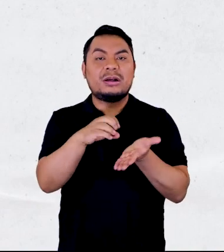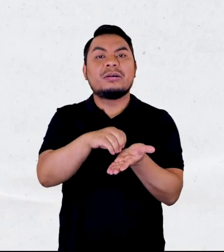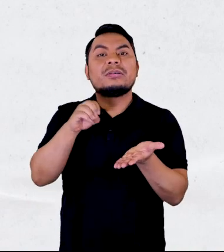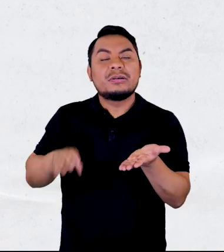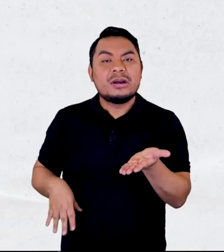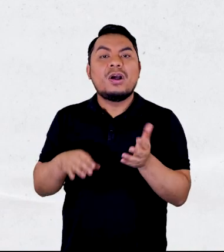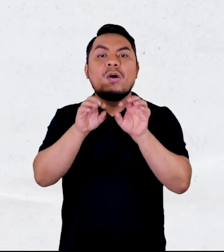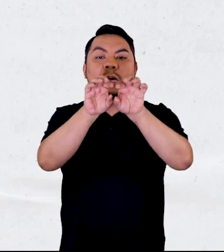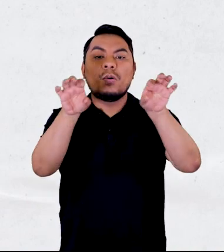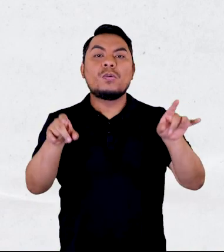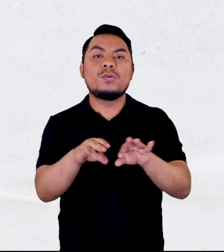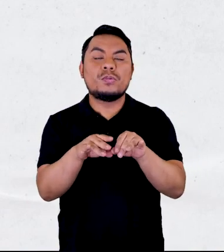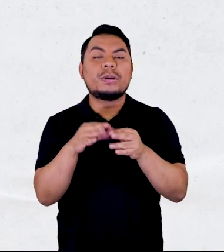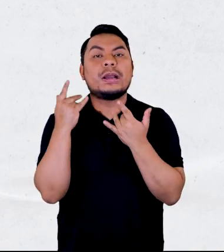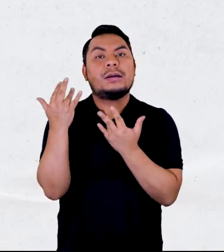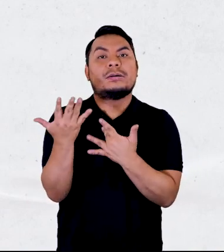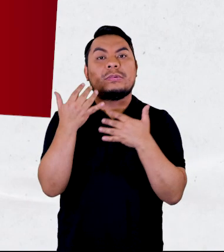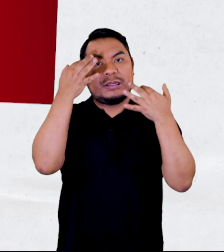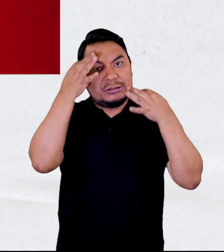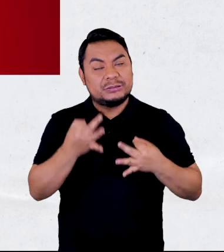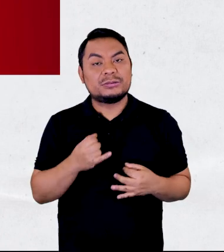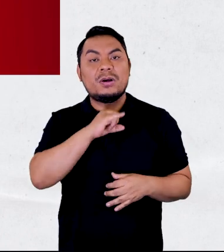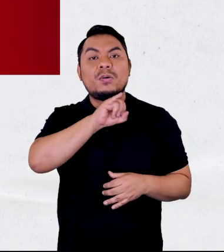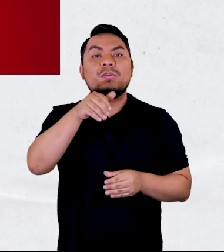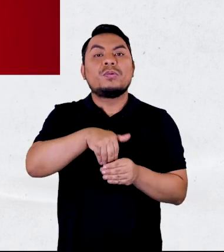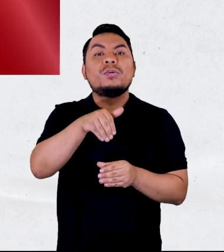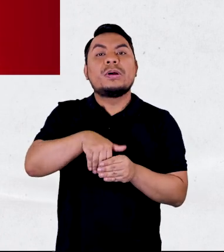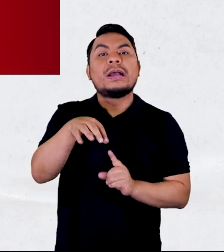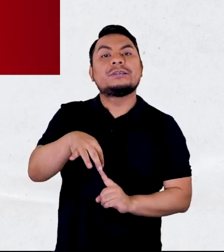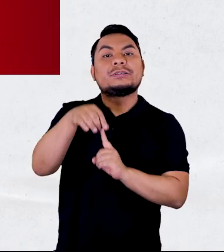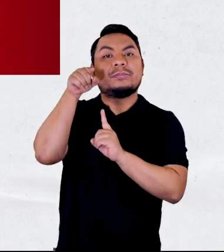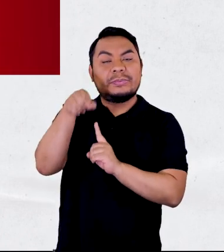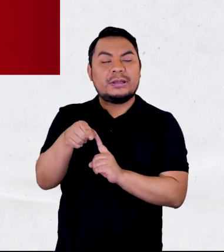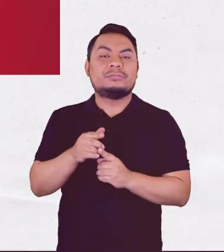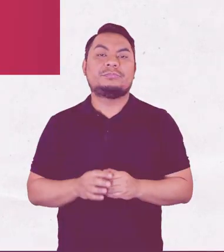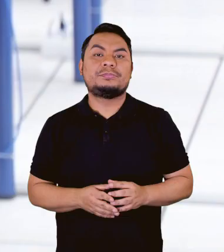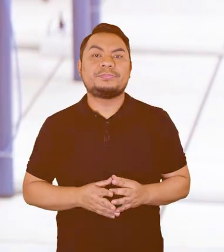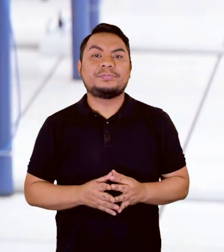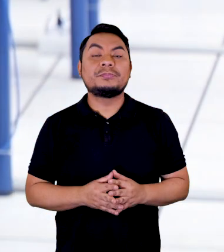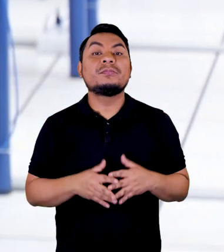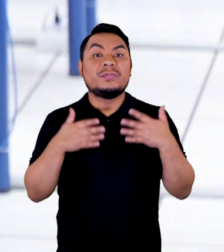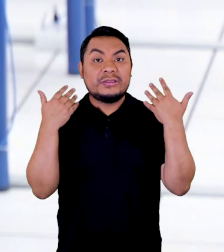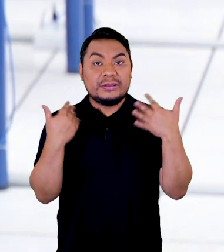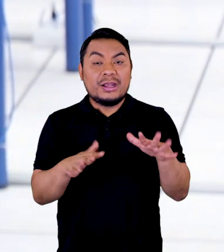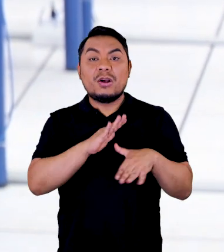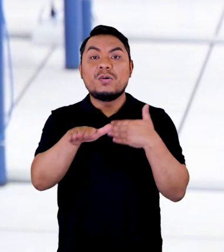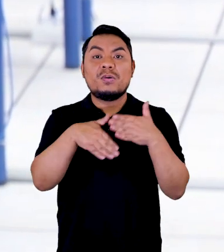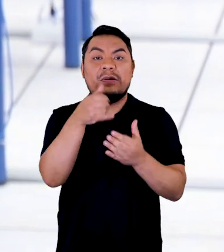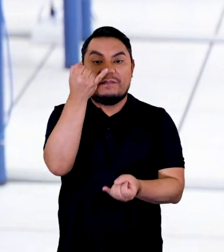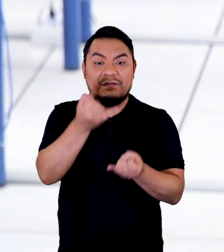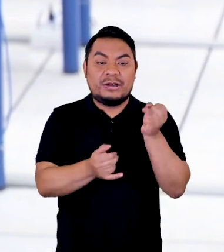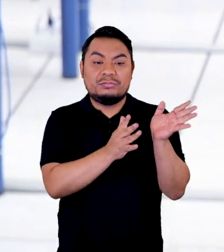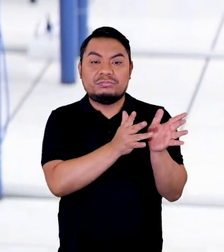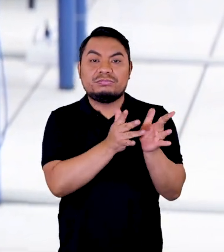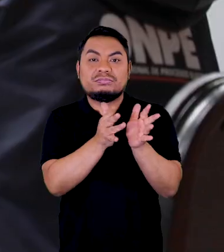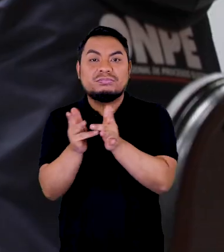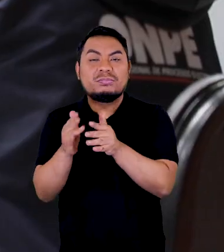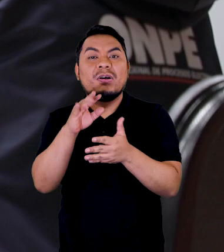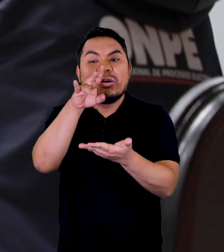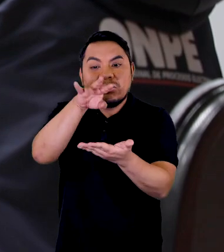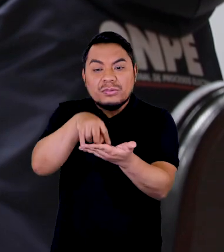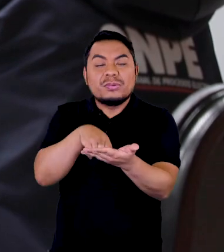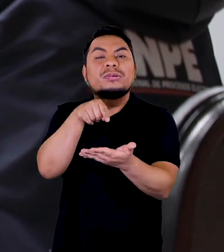retirados del cómputo a la espera de la decisión del jurado electoral especial respectivo. Una vez que se culmina el procesamiento y